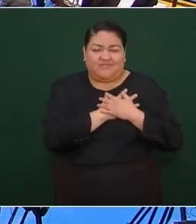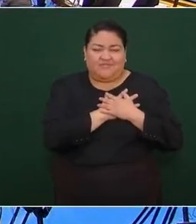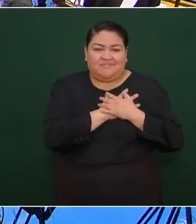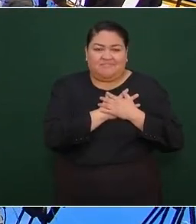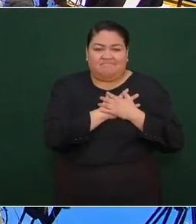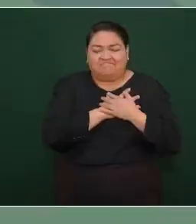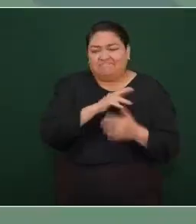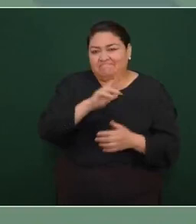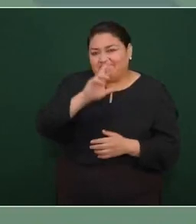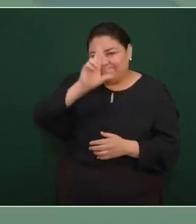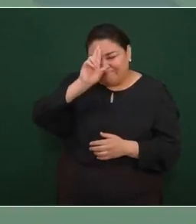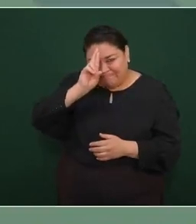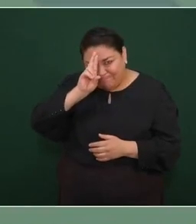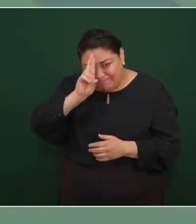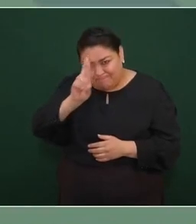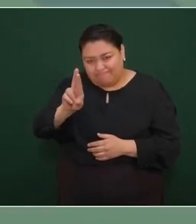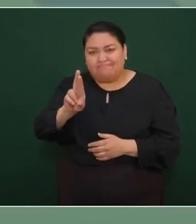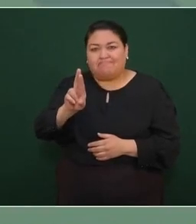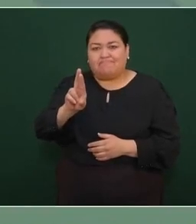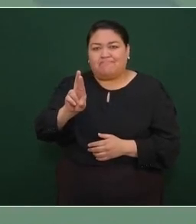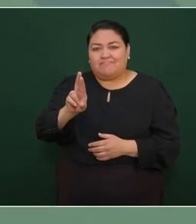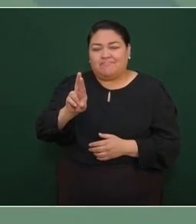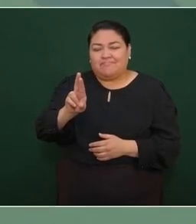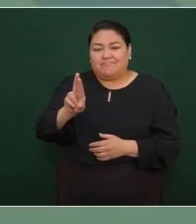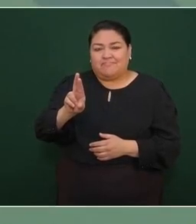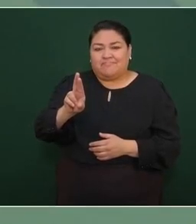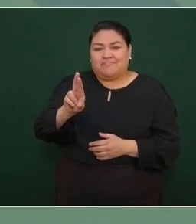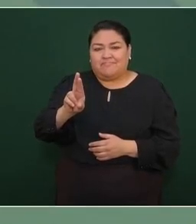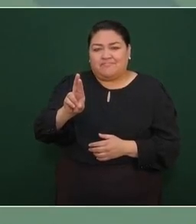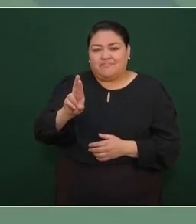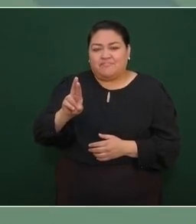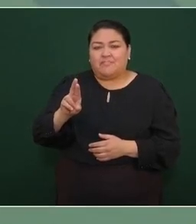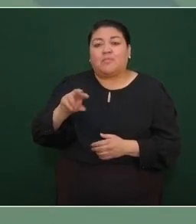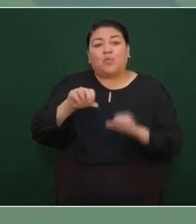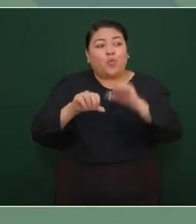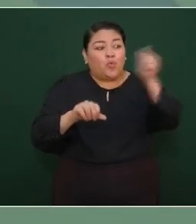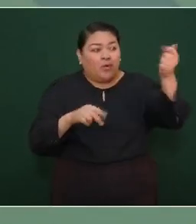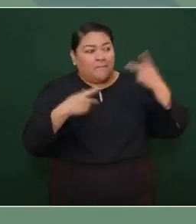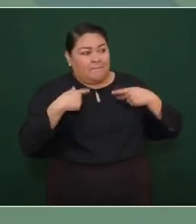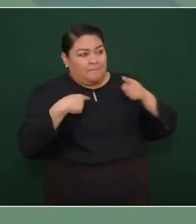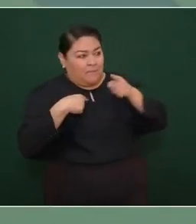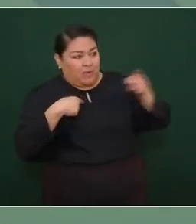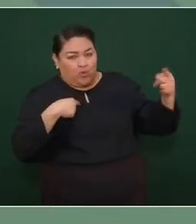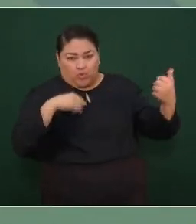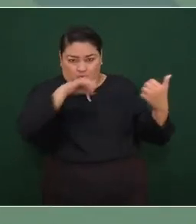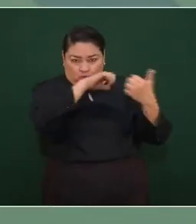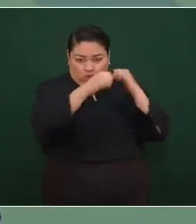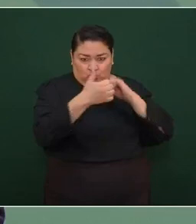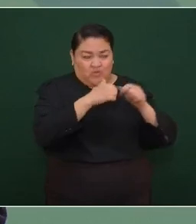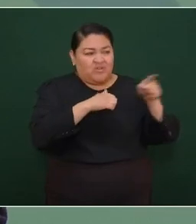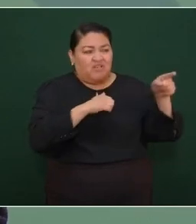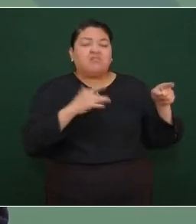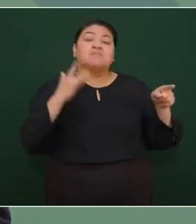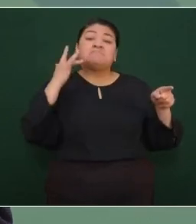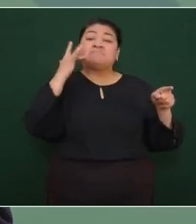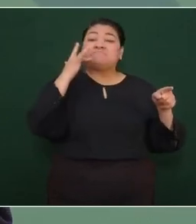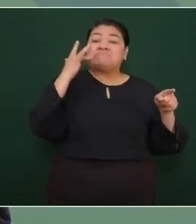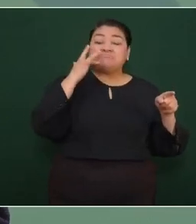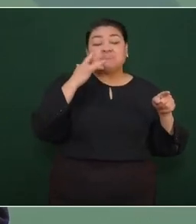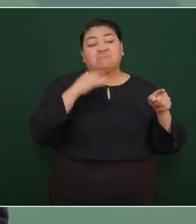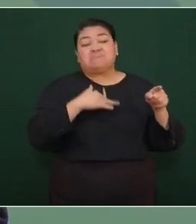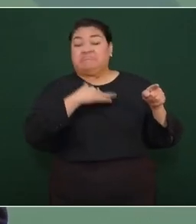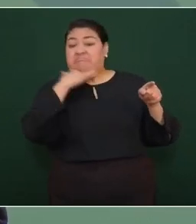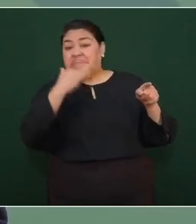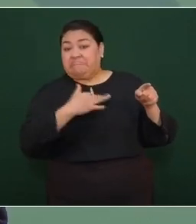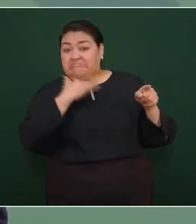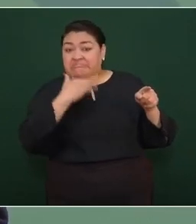sino le tenemos respeto nuestros adversarios los fifís corruptos